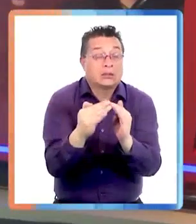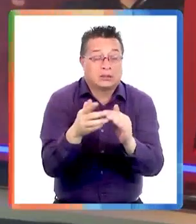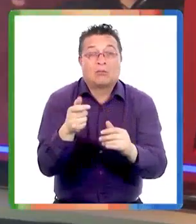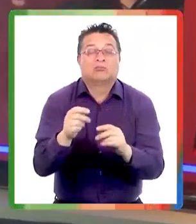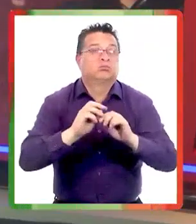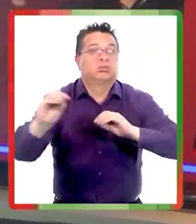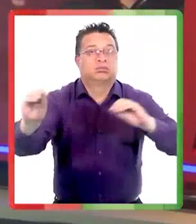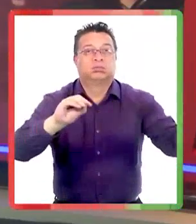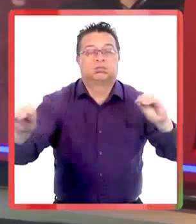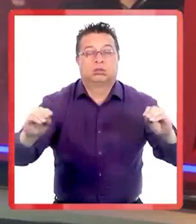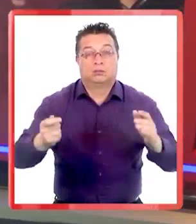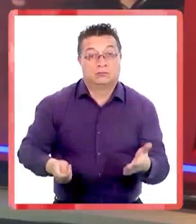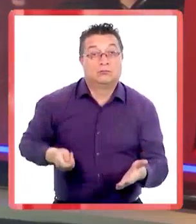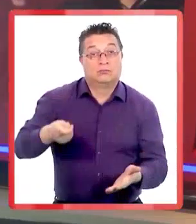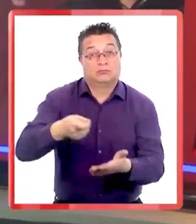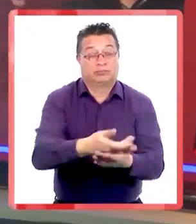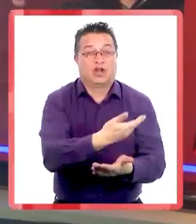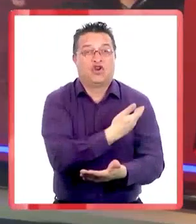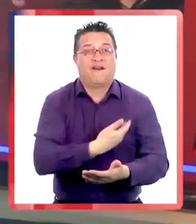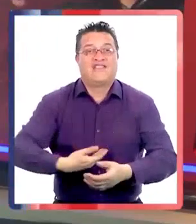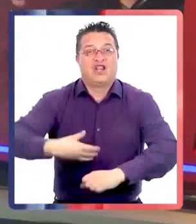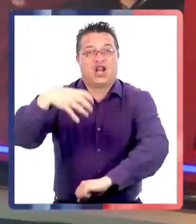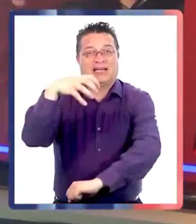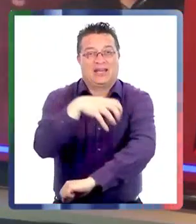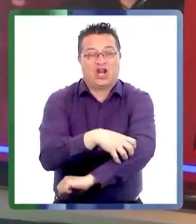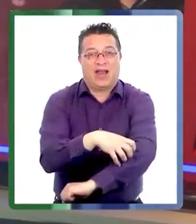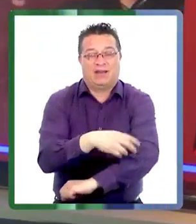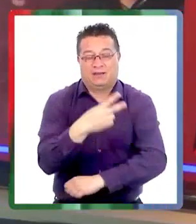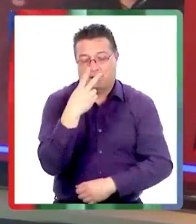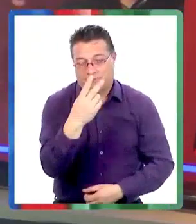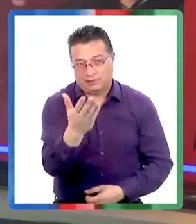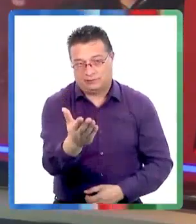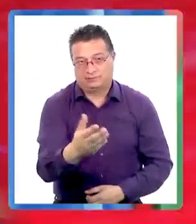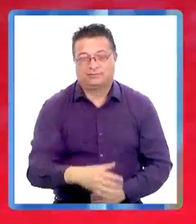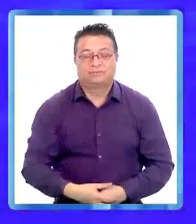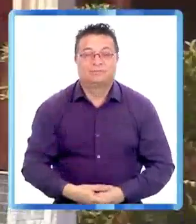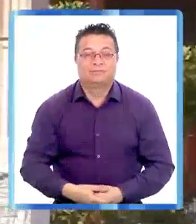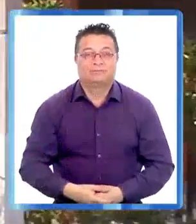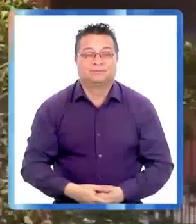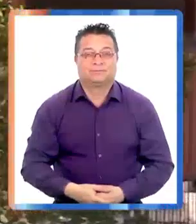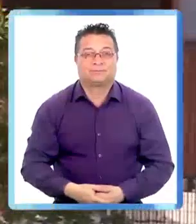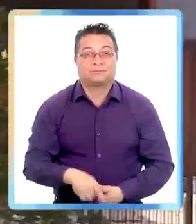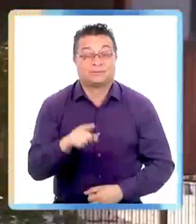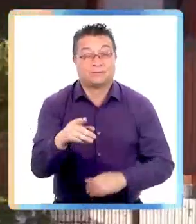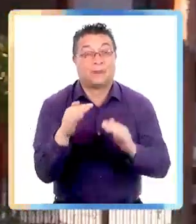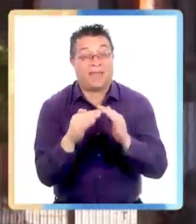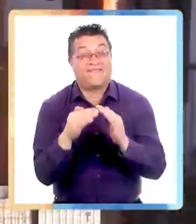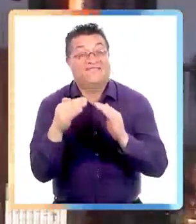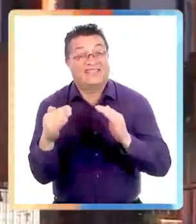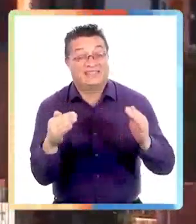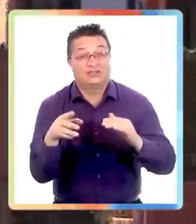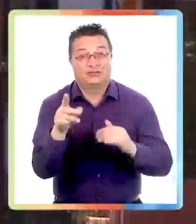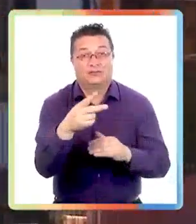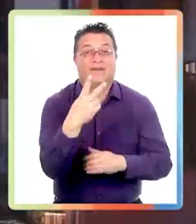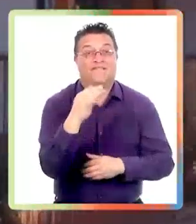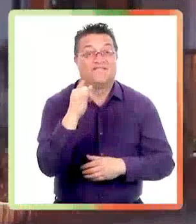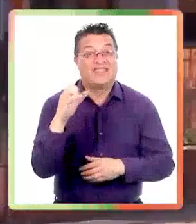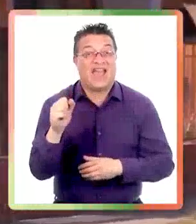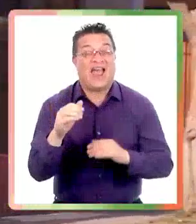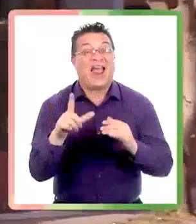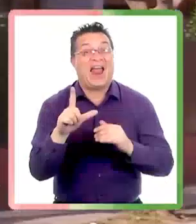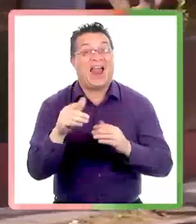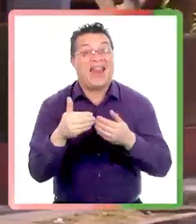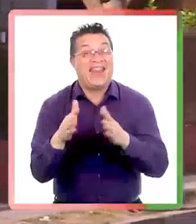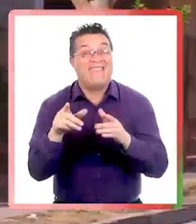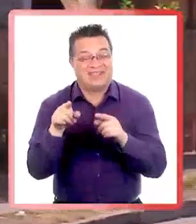casas. Las alarmas fueron financiadas por el gobierno regional. BTV2 Los vecinos de la población Vía